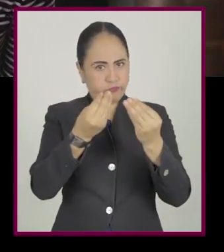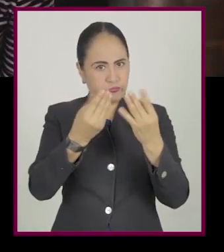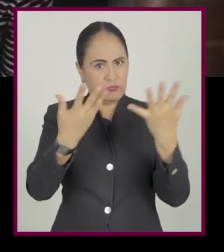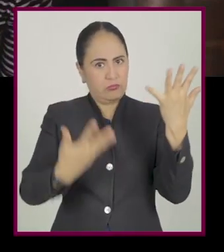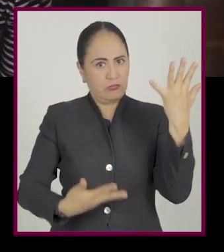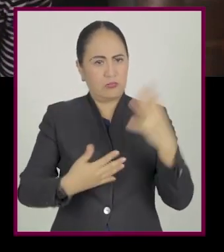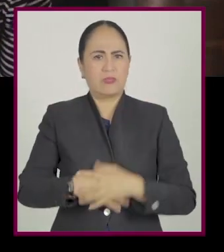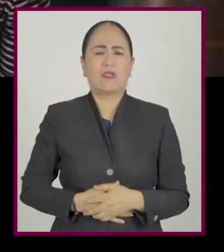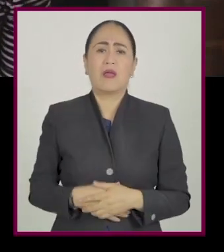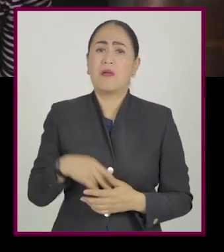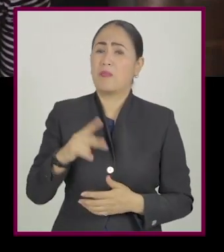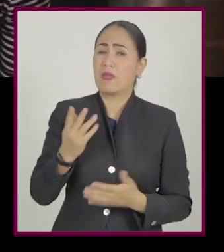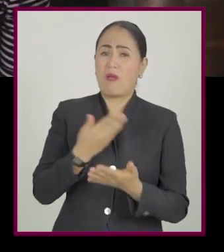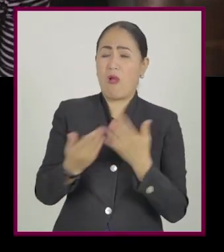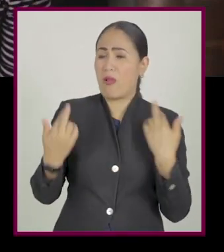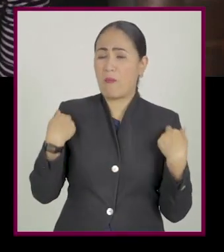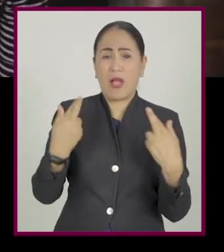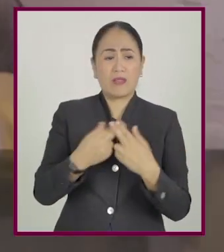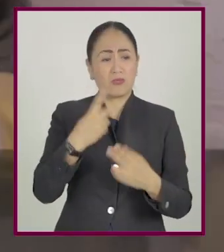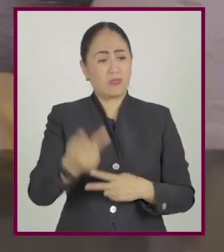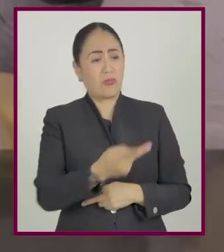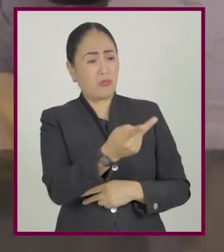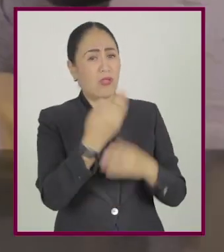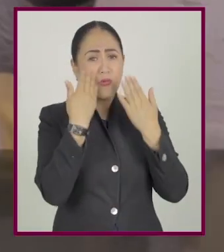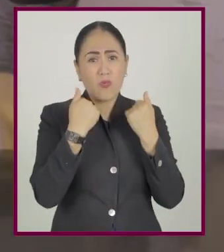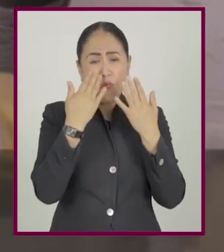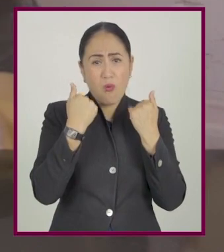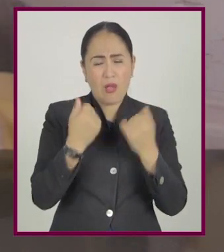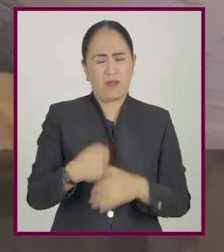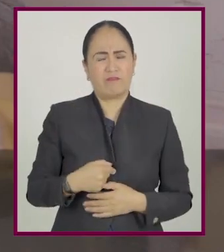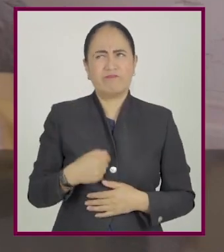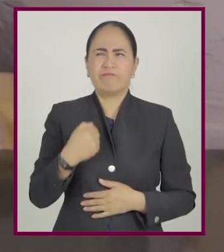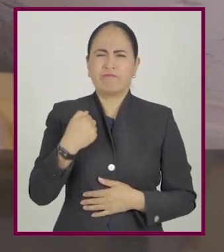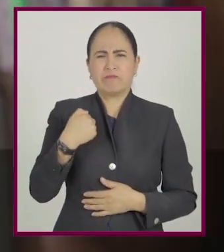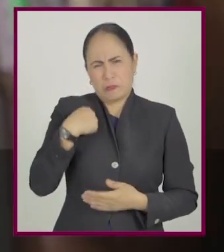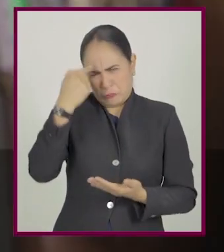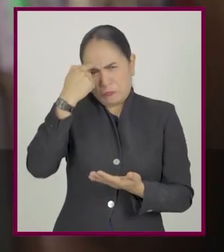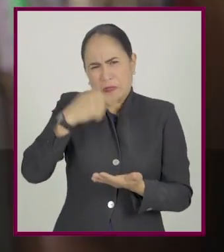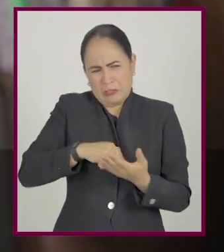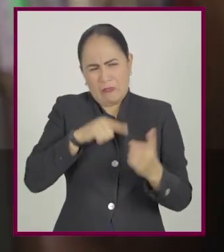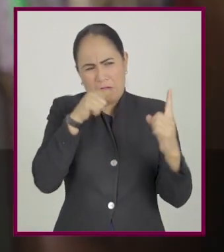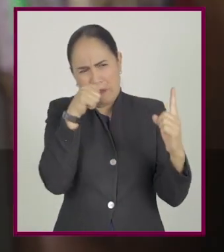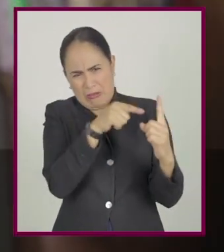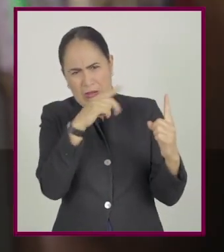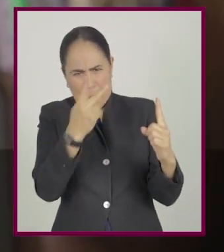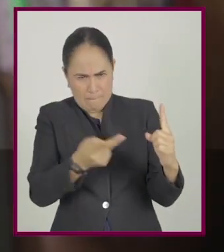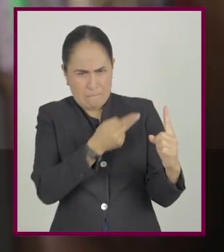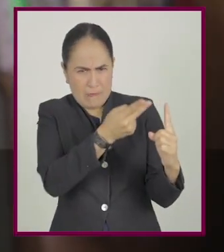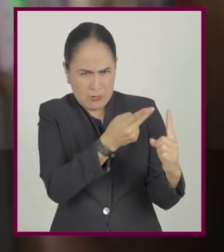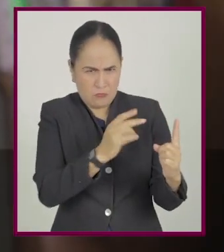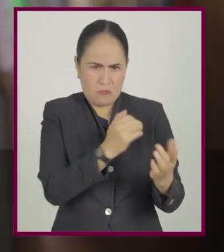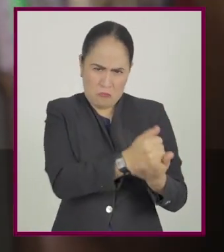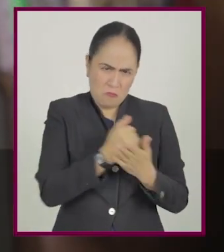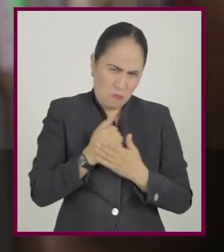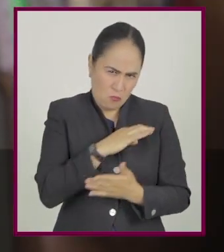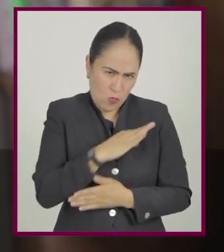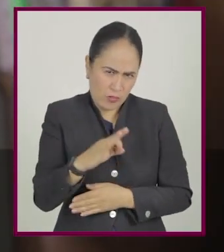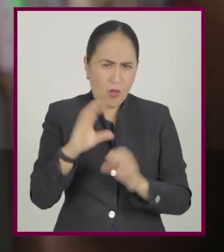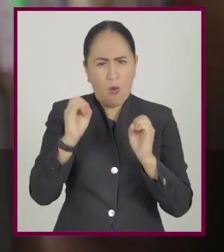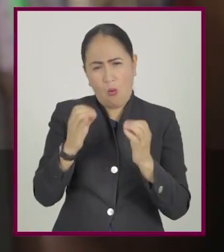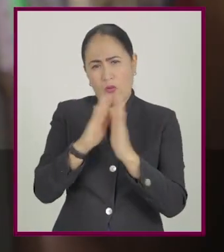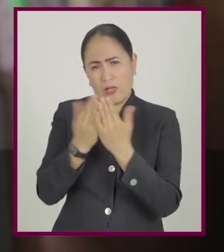preguntona de mi salón. Pero ahora no hay maestros a quién preguntarles. Pues le pregunto a quien yo creo que puede